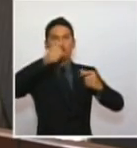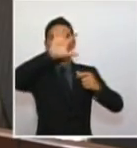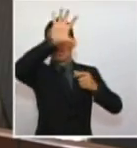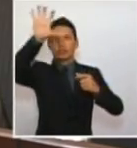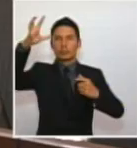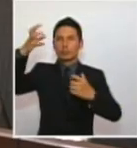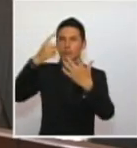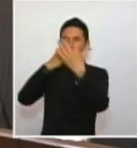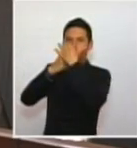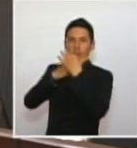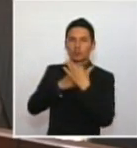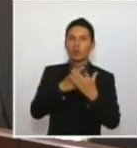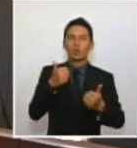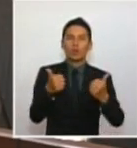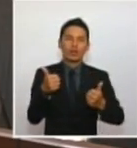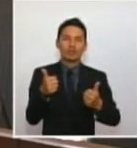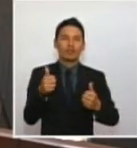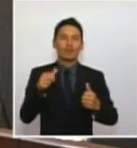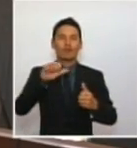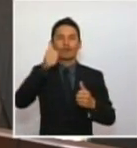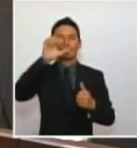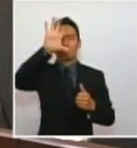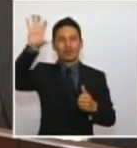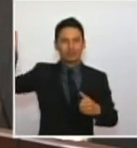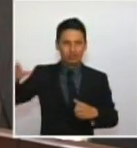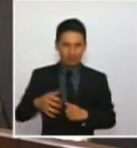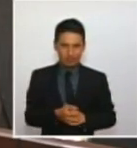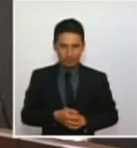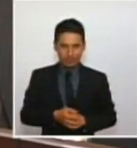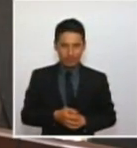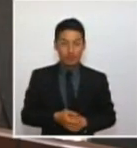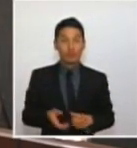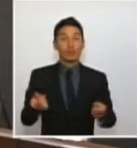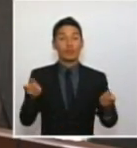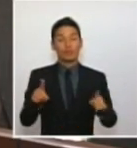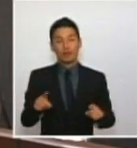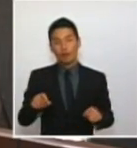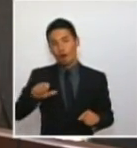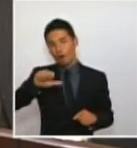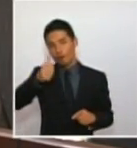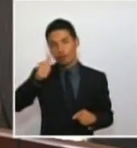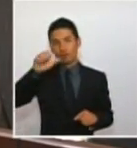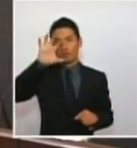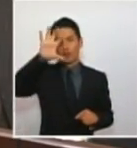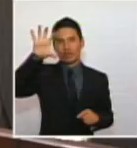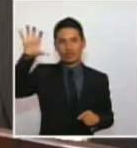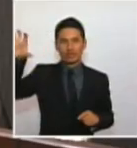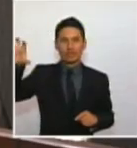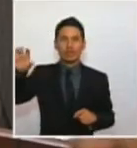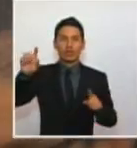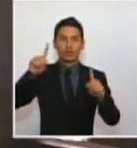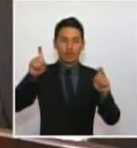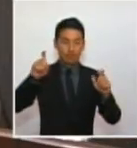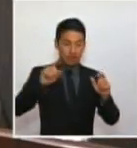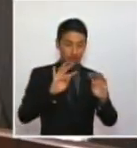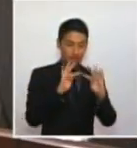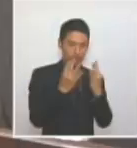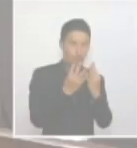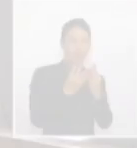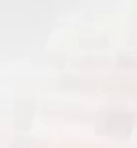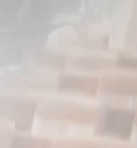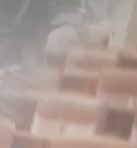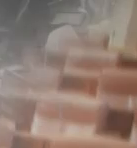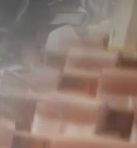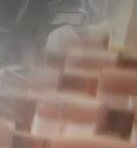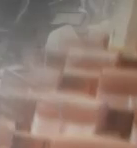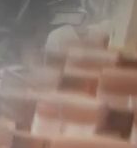y me refiero desde el exterior del país e incluso desde el exterior del ámbito del Senado de la República.